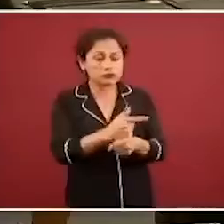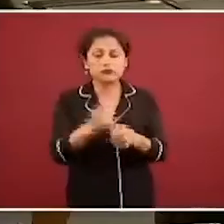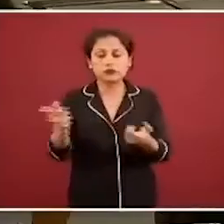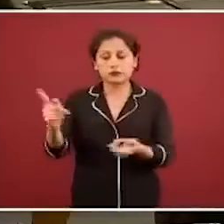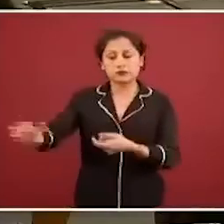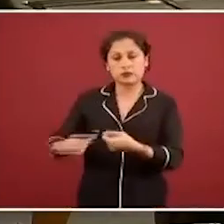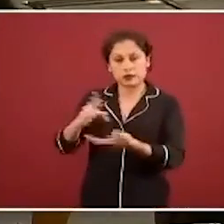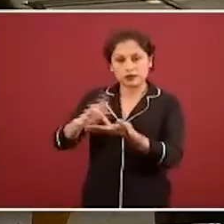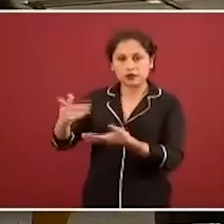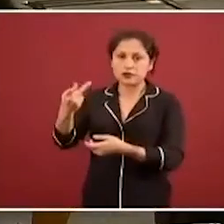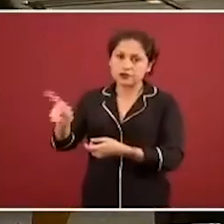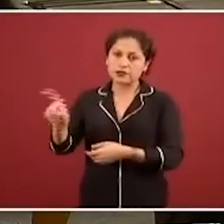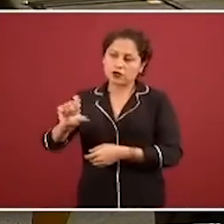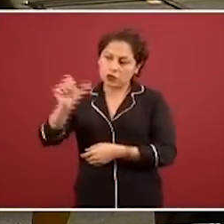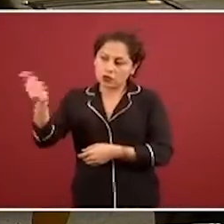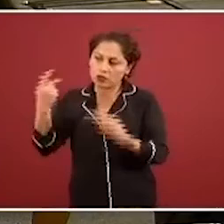Mas, Notivision.